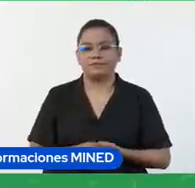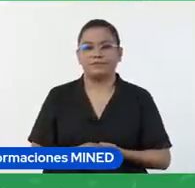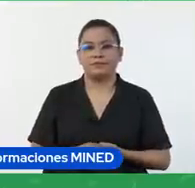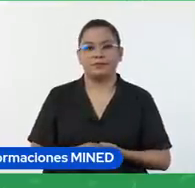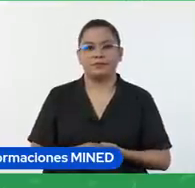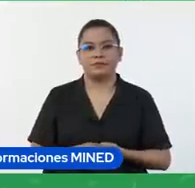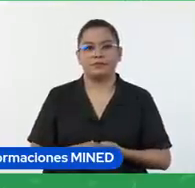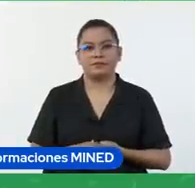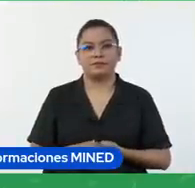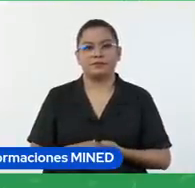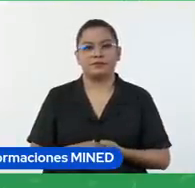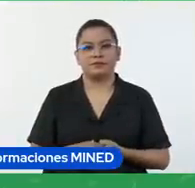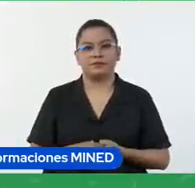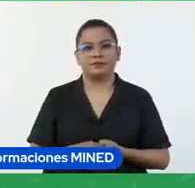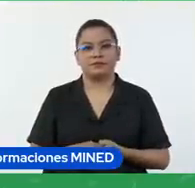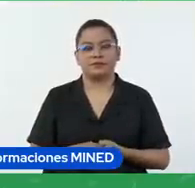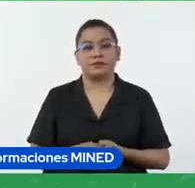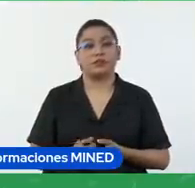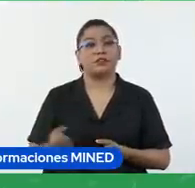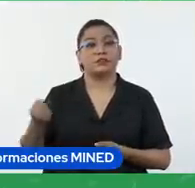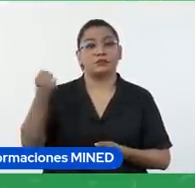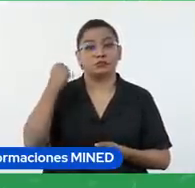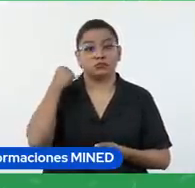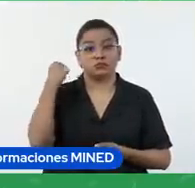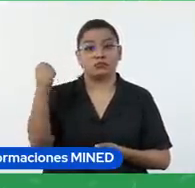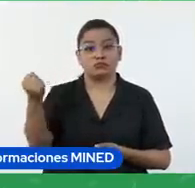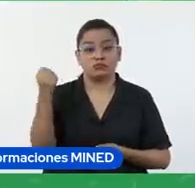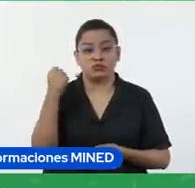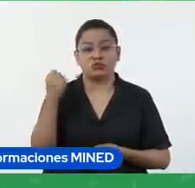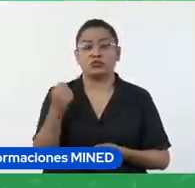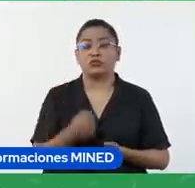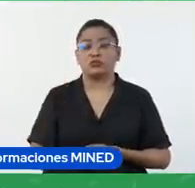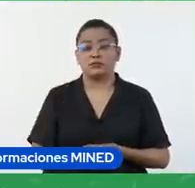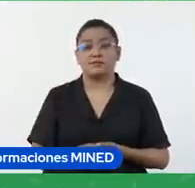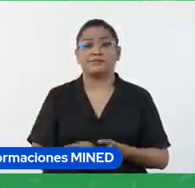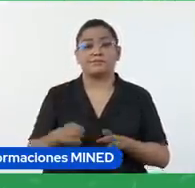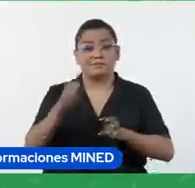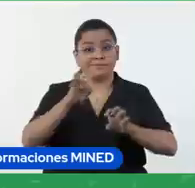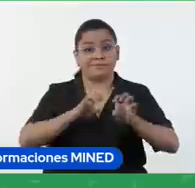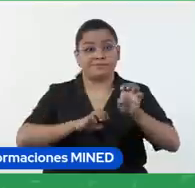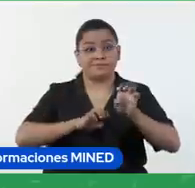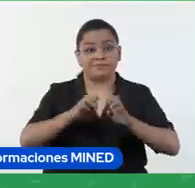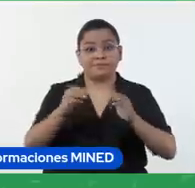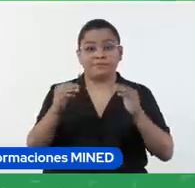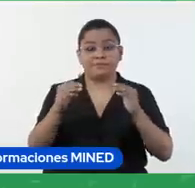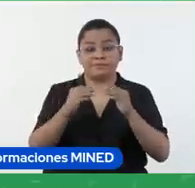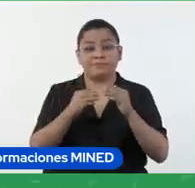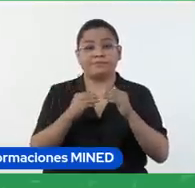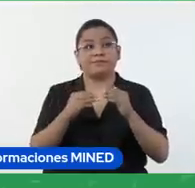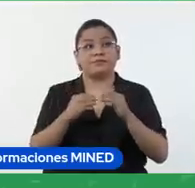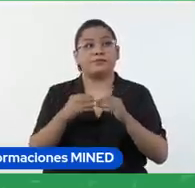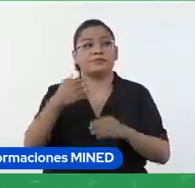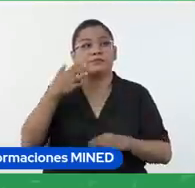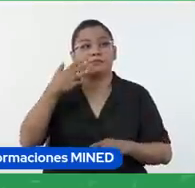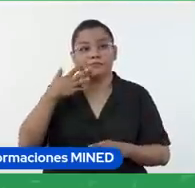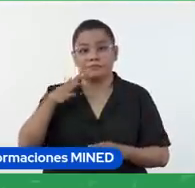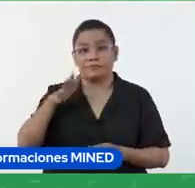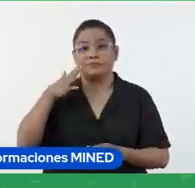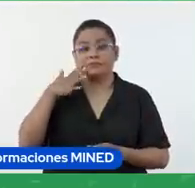Es importante, es objetiva, es en detalle. Ese sería un ejemplo